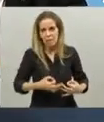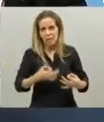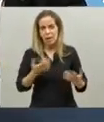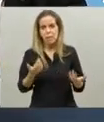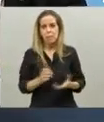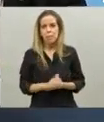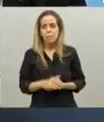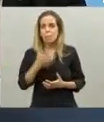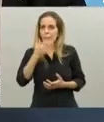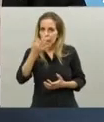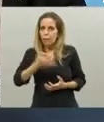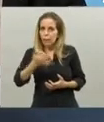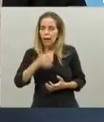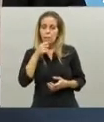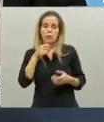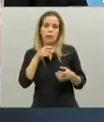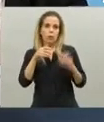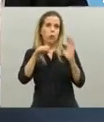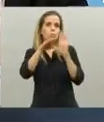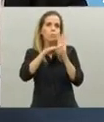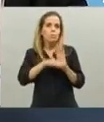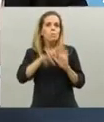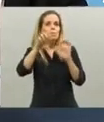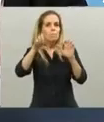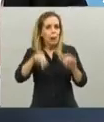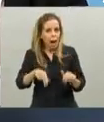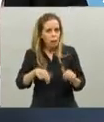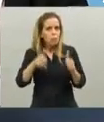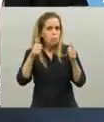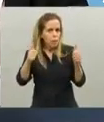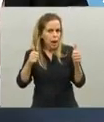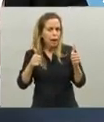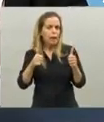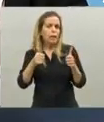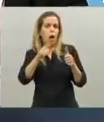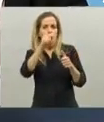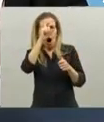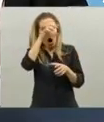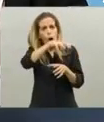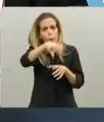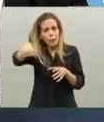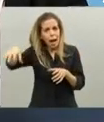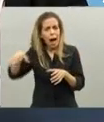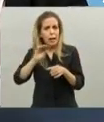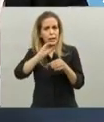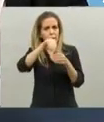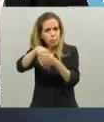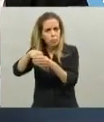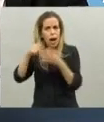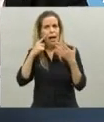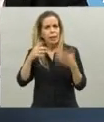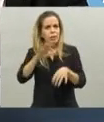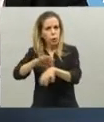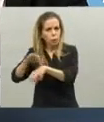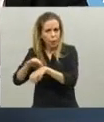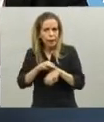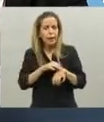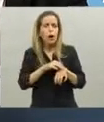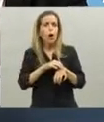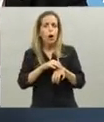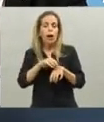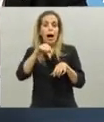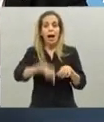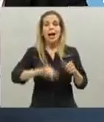Y la verdad que está funcionando muy bien. Y el sistema médico, que a nivel nacional, como dijo el Presidente, está ocupado en un 5%